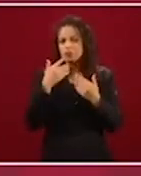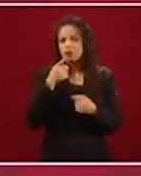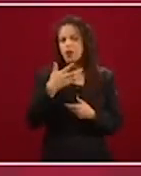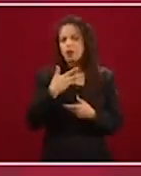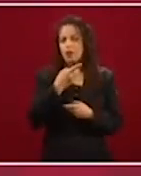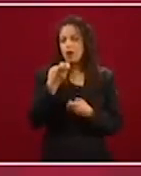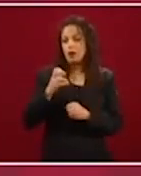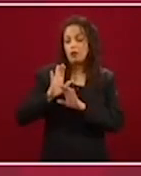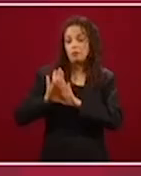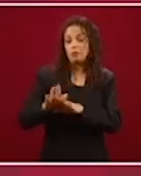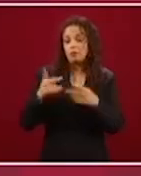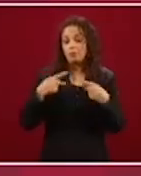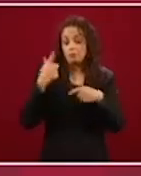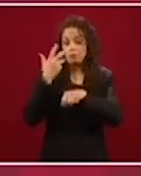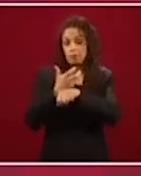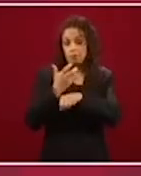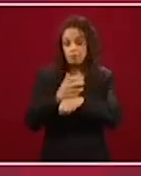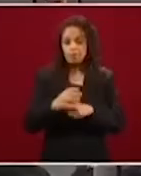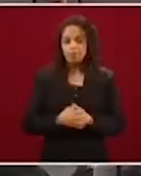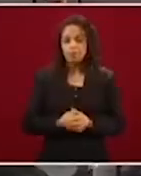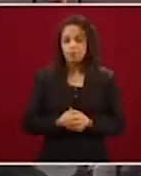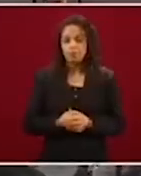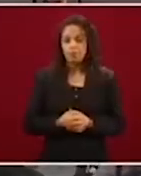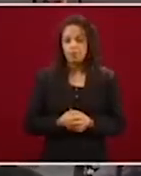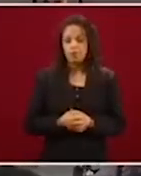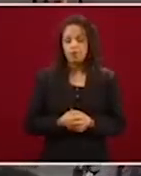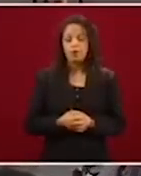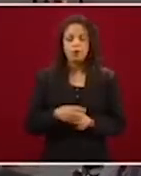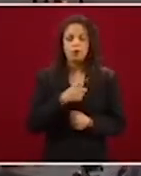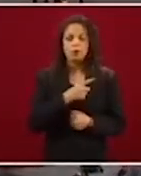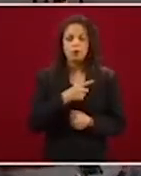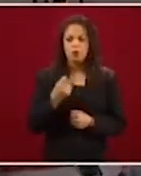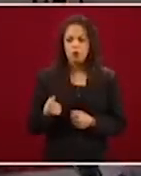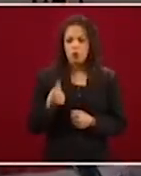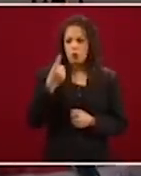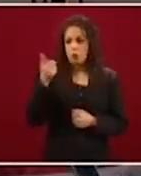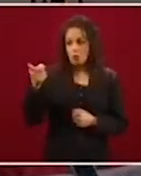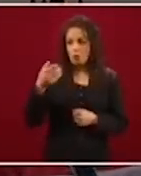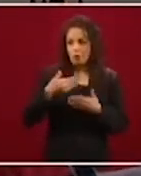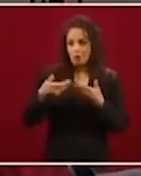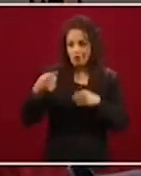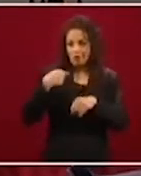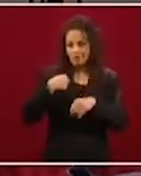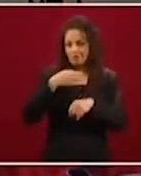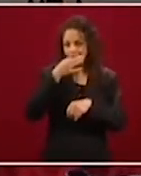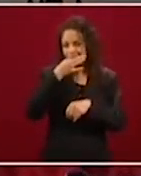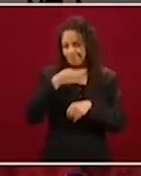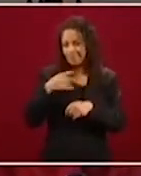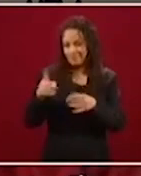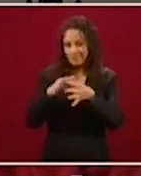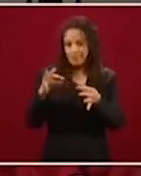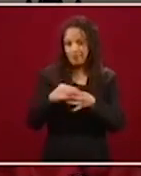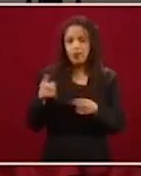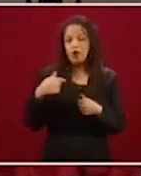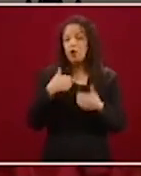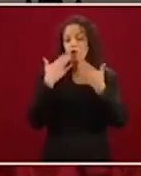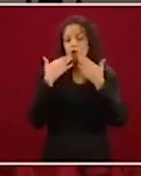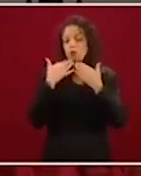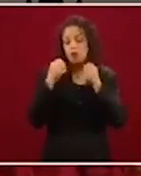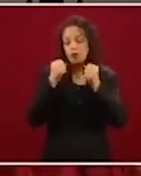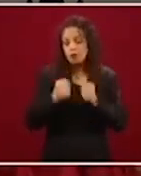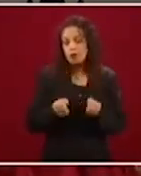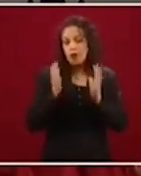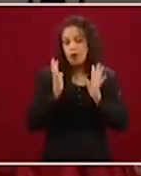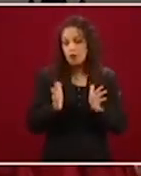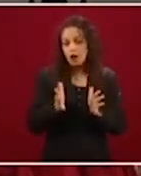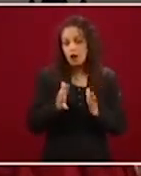Unidos, salvo el que tú estás diciendo ahorita que no lo tengo confirmado, pero a la una de la tarde tendré posibilidad de informar o